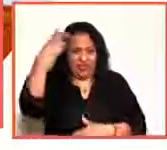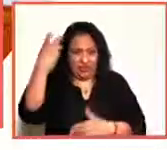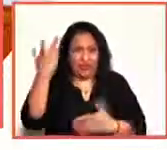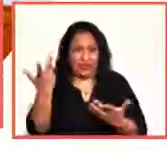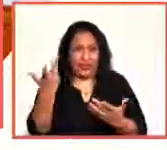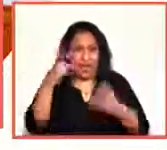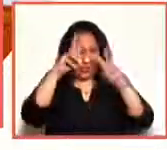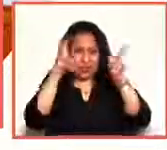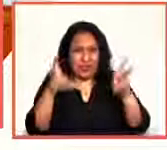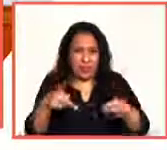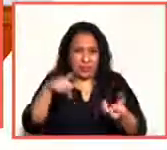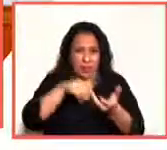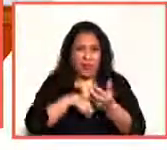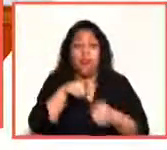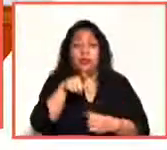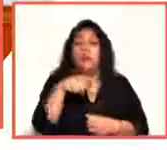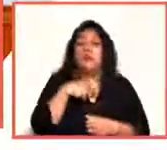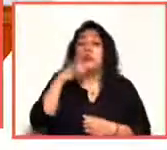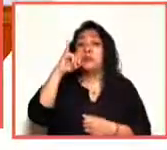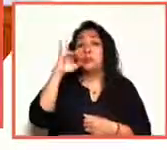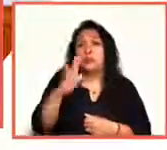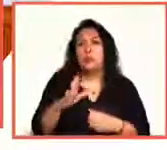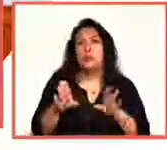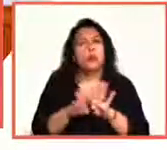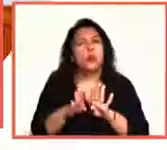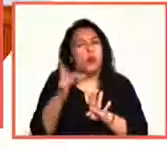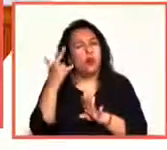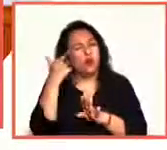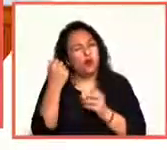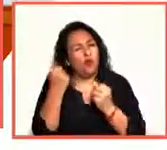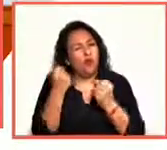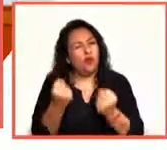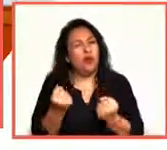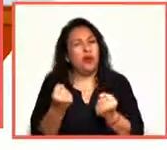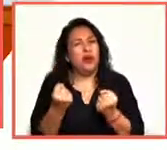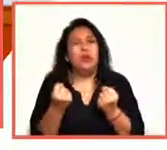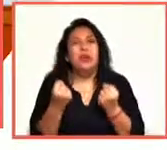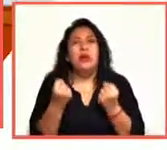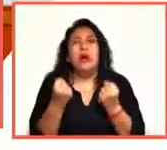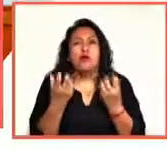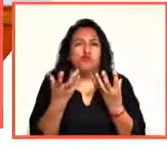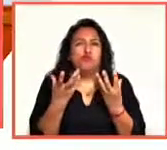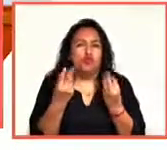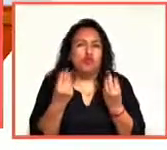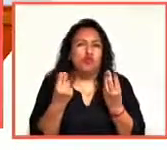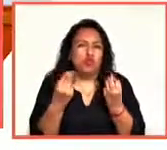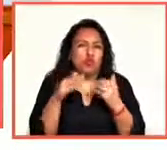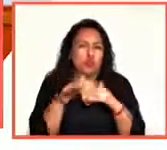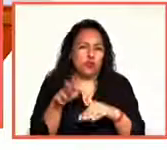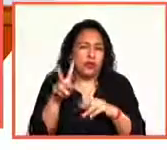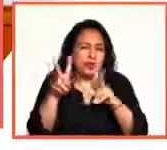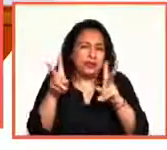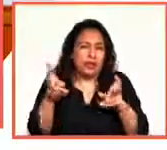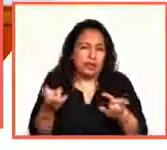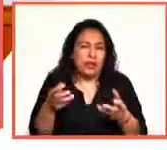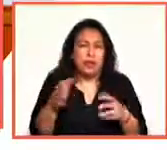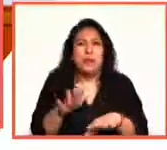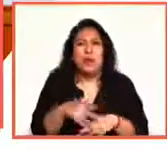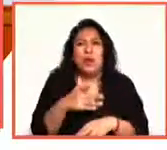Es la imagen como una cosa también poderosa, creemos que también la imagen tiene mucho que ver, ¿no? Por eso los usuarios así grandes.